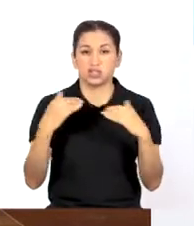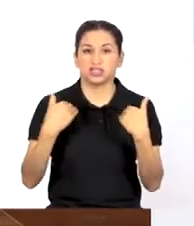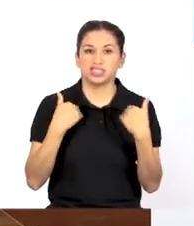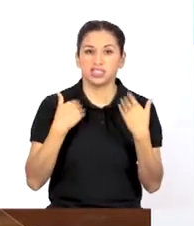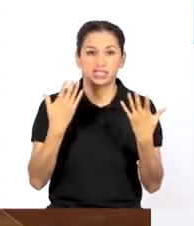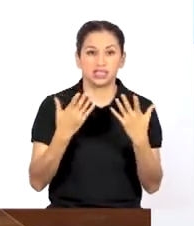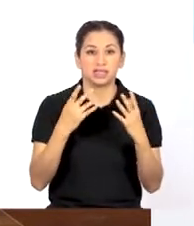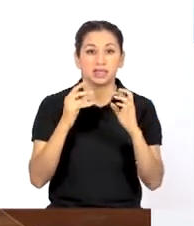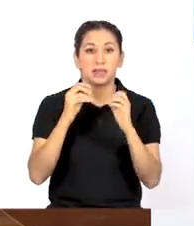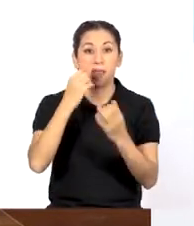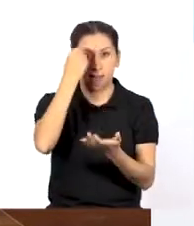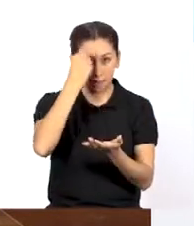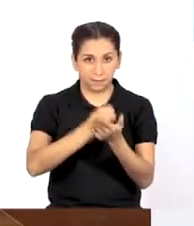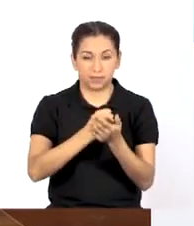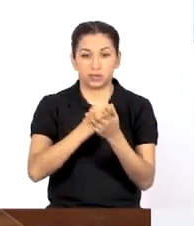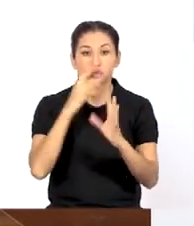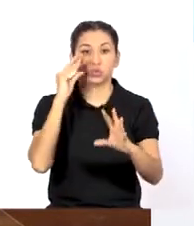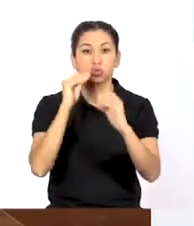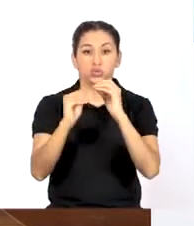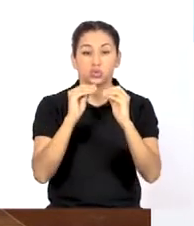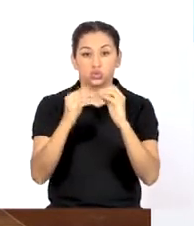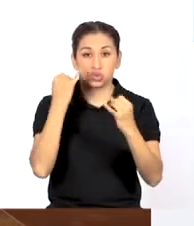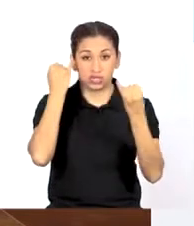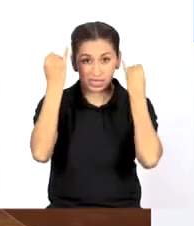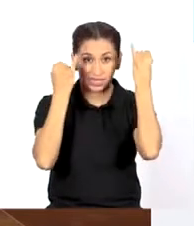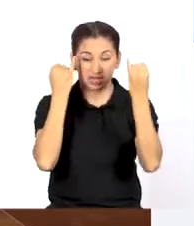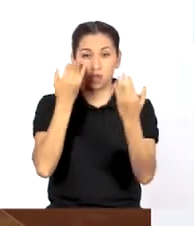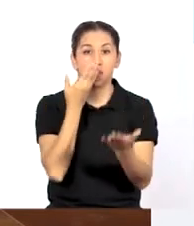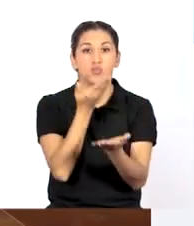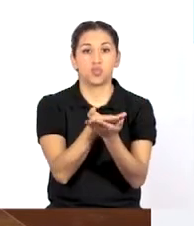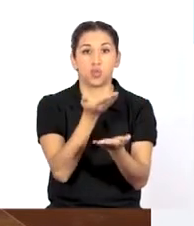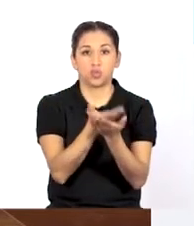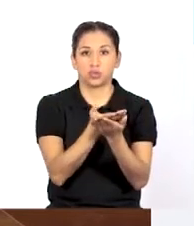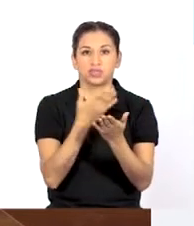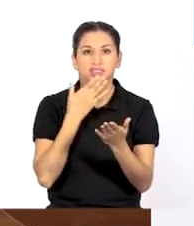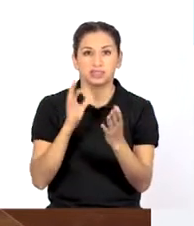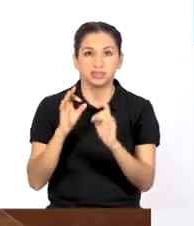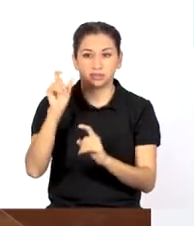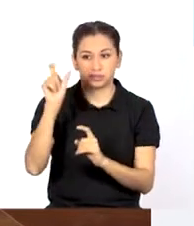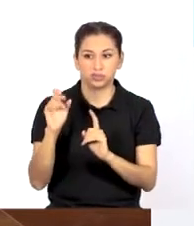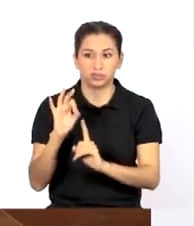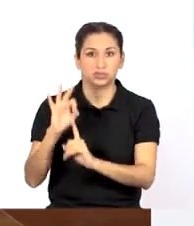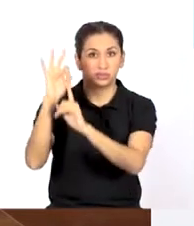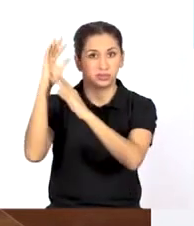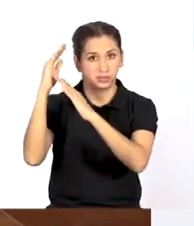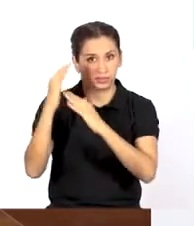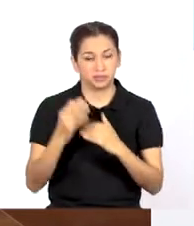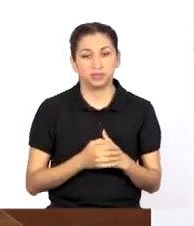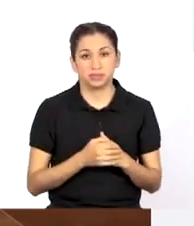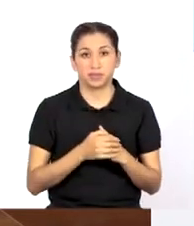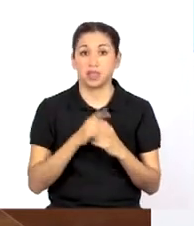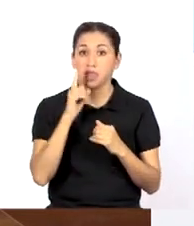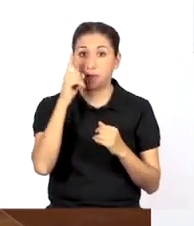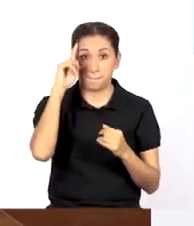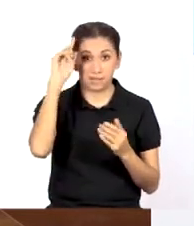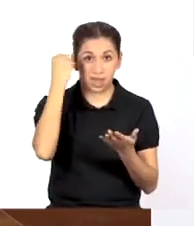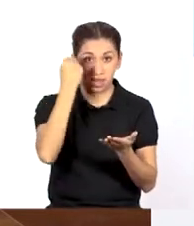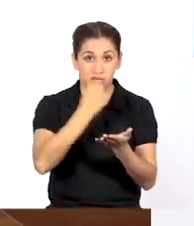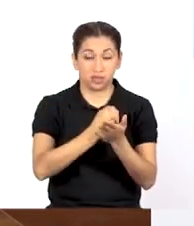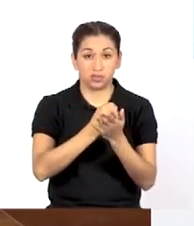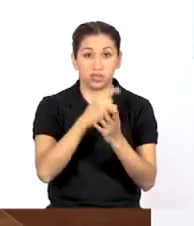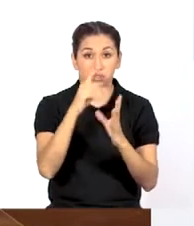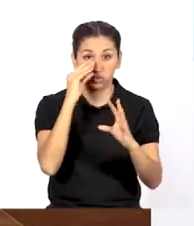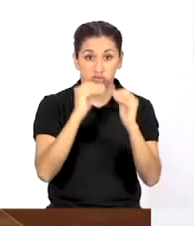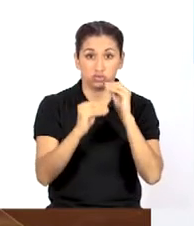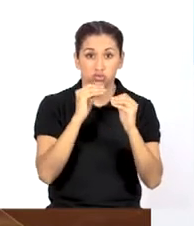consiste en la validación de las soluciones creativas propuestas con especialistas. Para validar las posibles